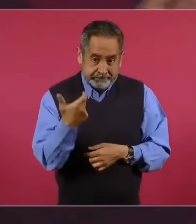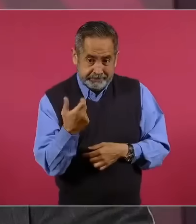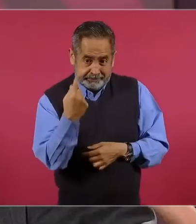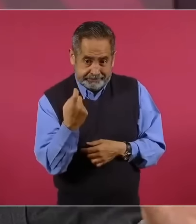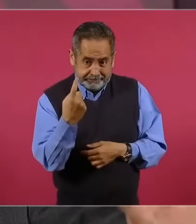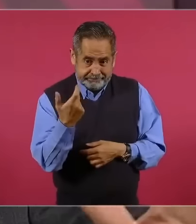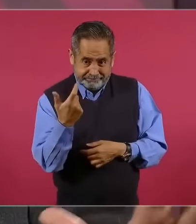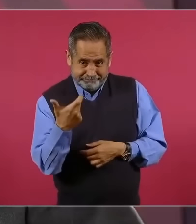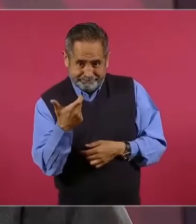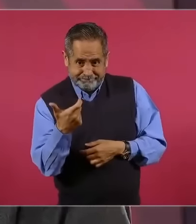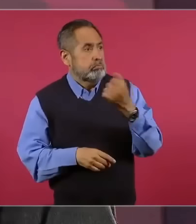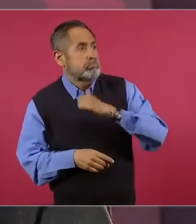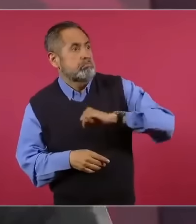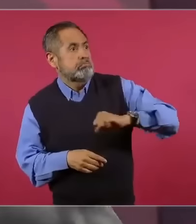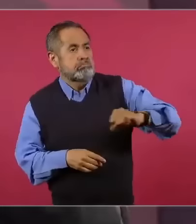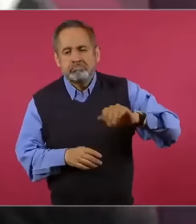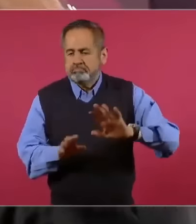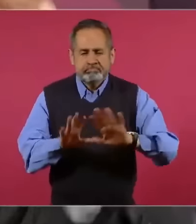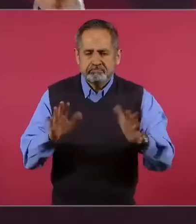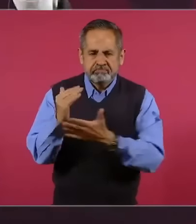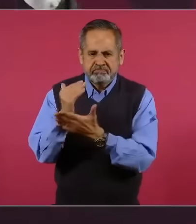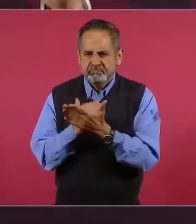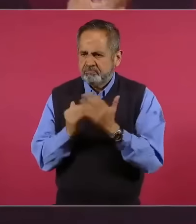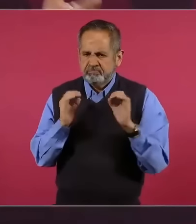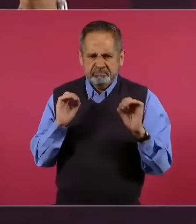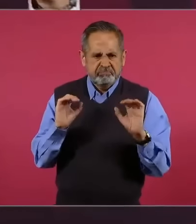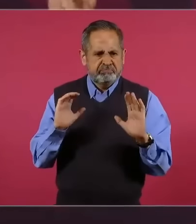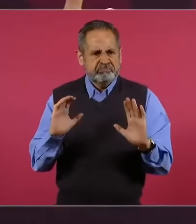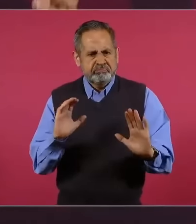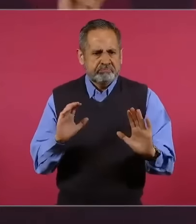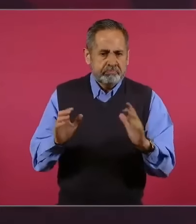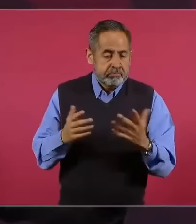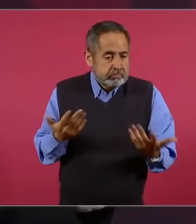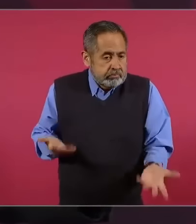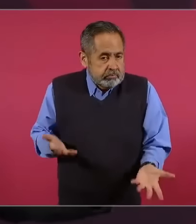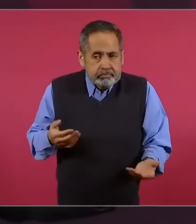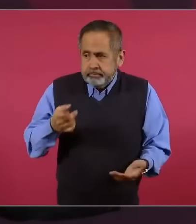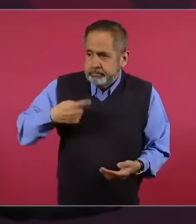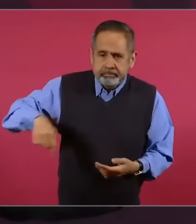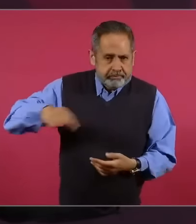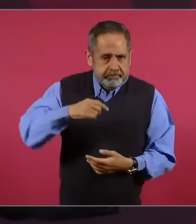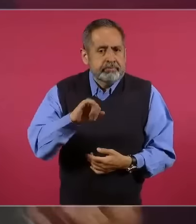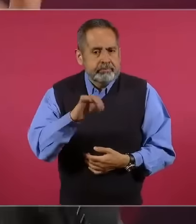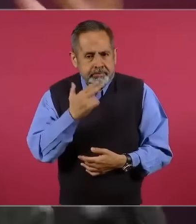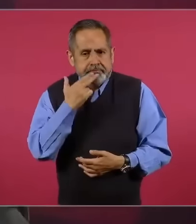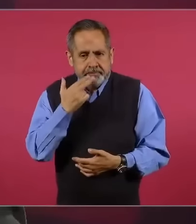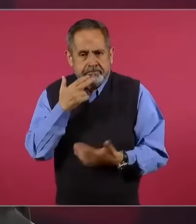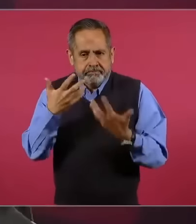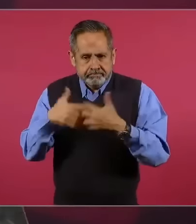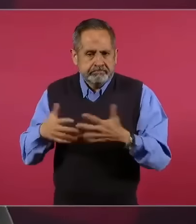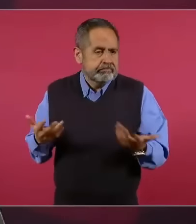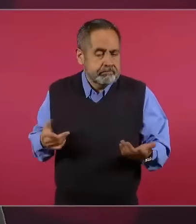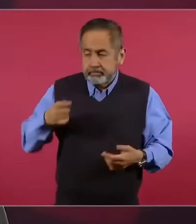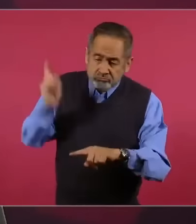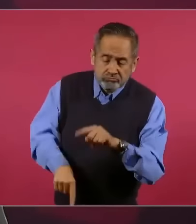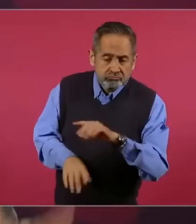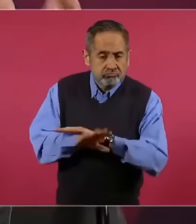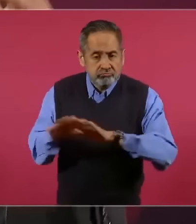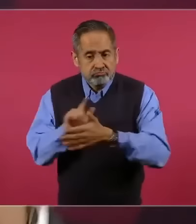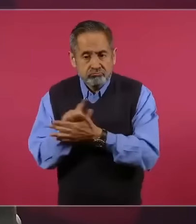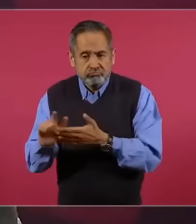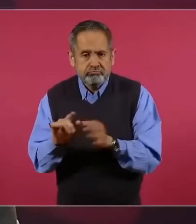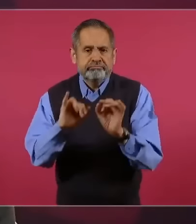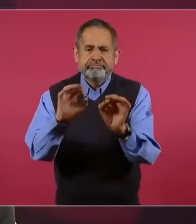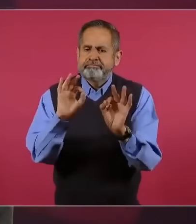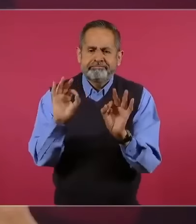en 50 años. Pues está demostrado que funciona el acabar con la corrupción en